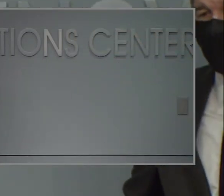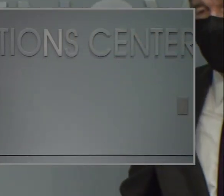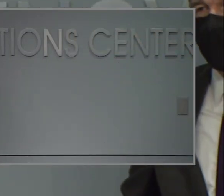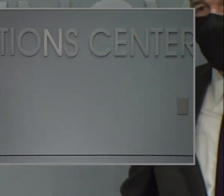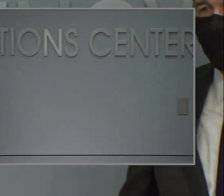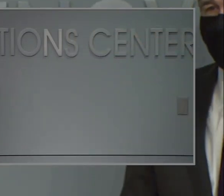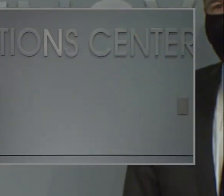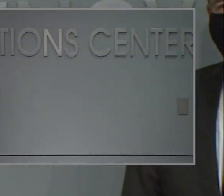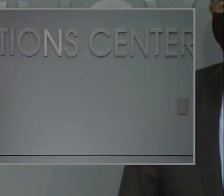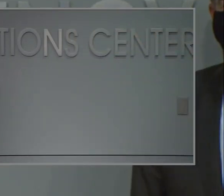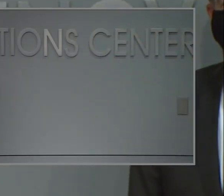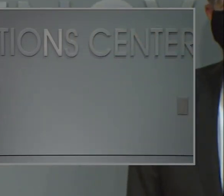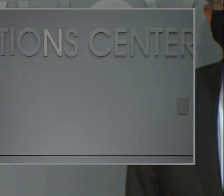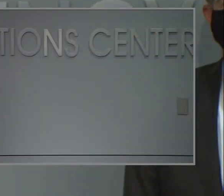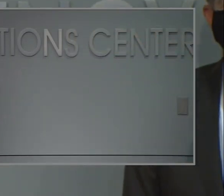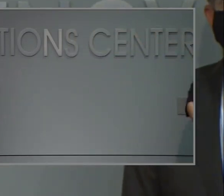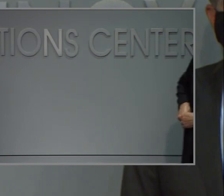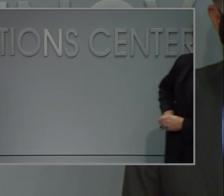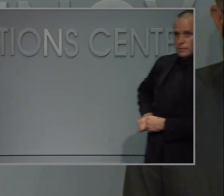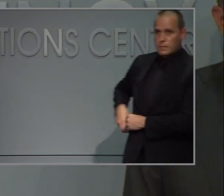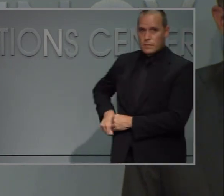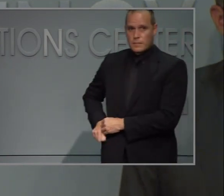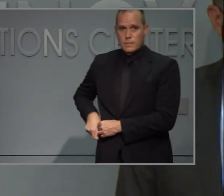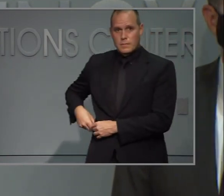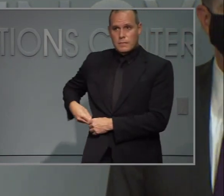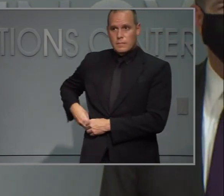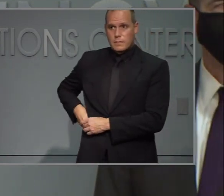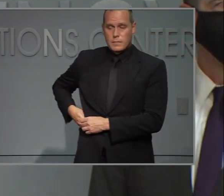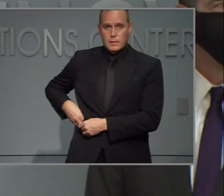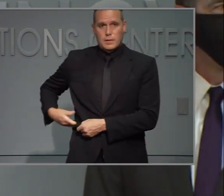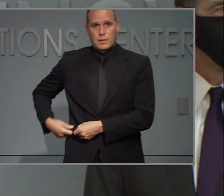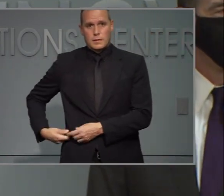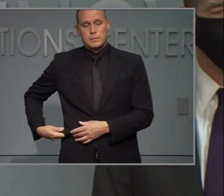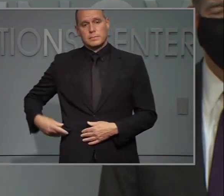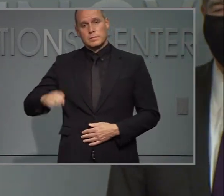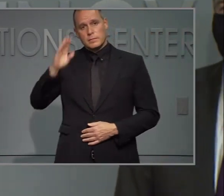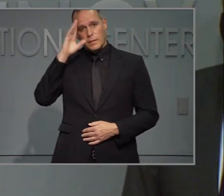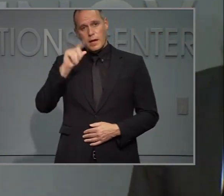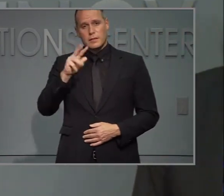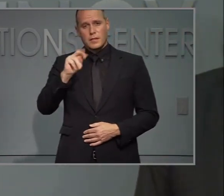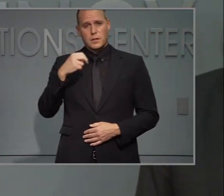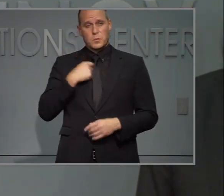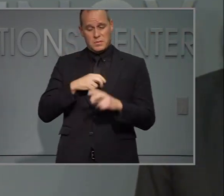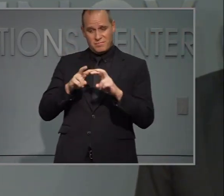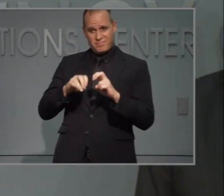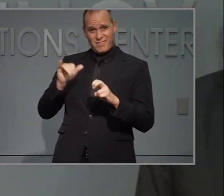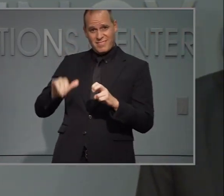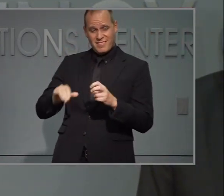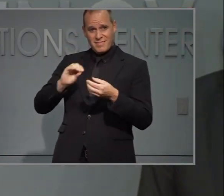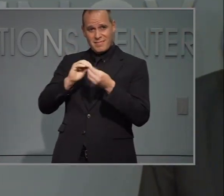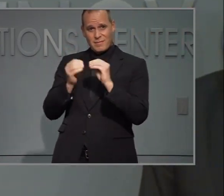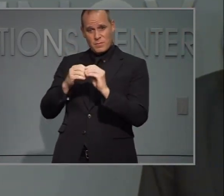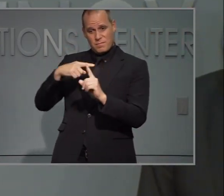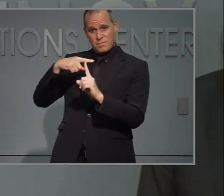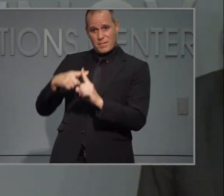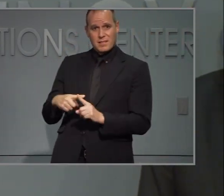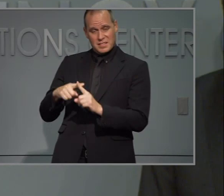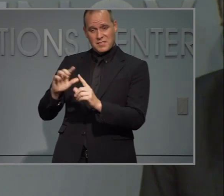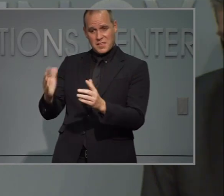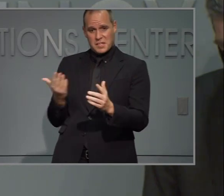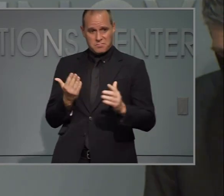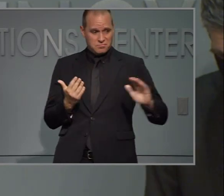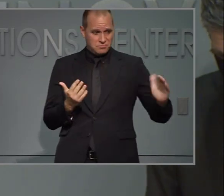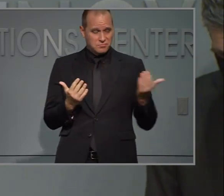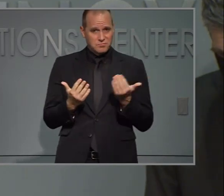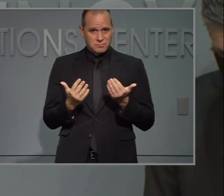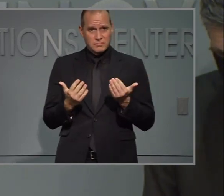Hola, don gracias. Cuando hacemos el cálculo de esos porcentaje de pruebas positivas, utilizamos el